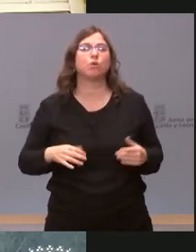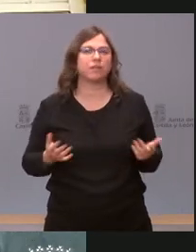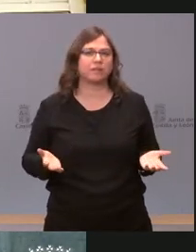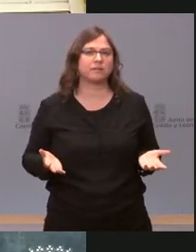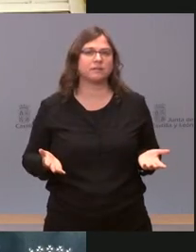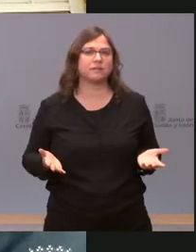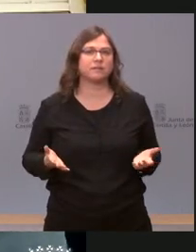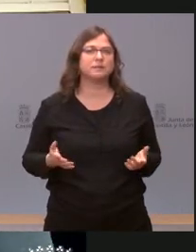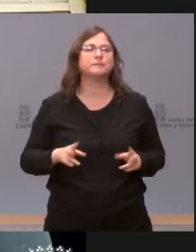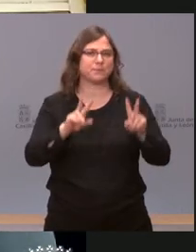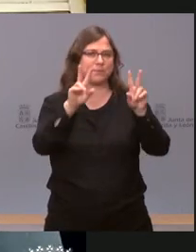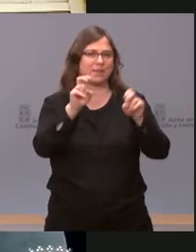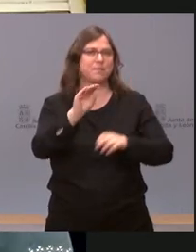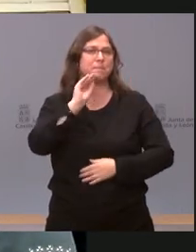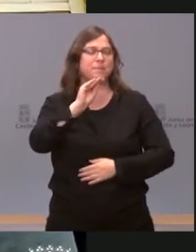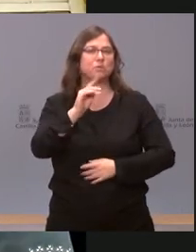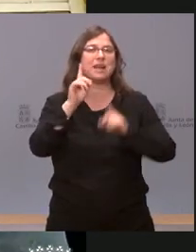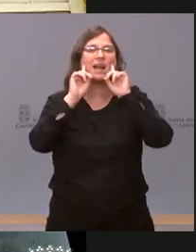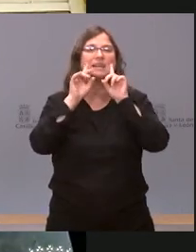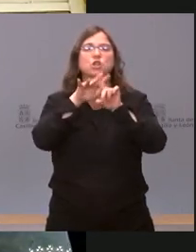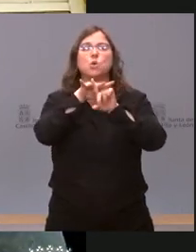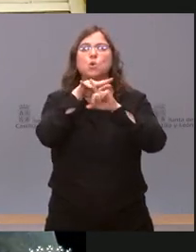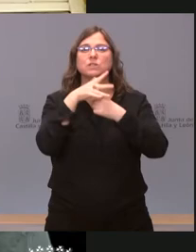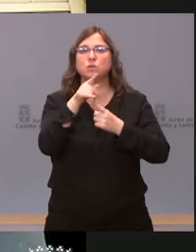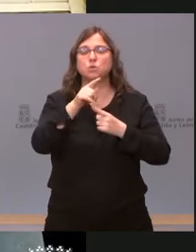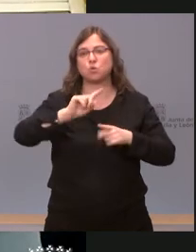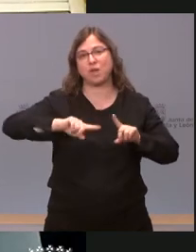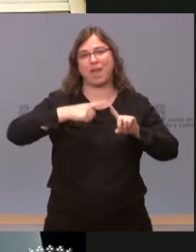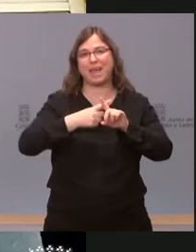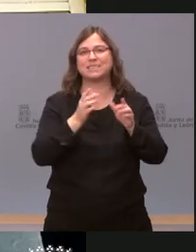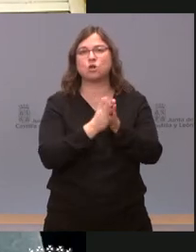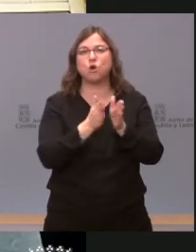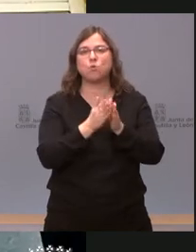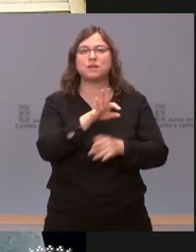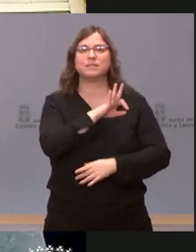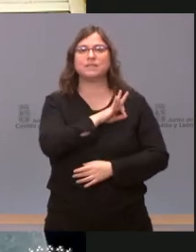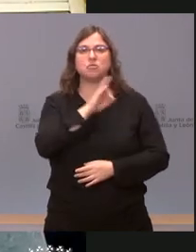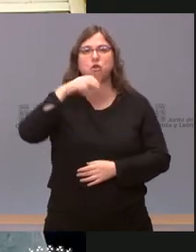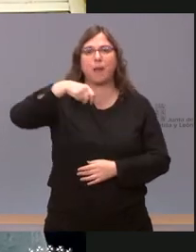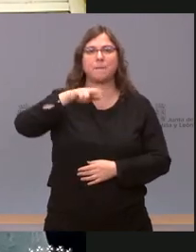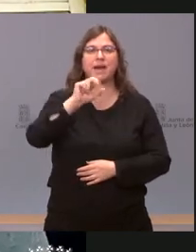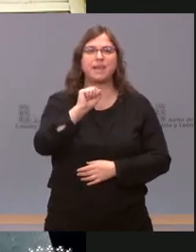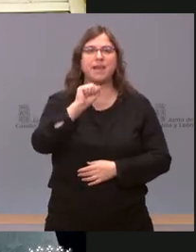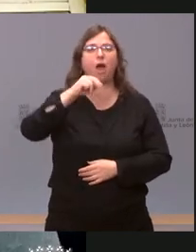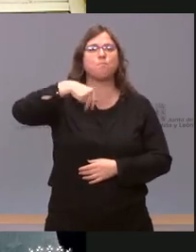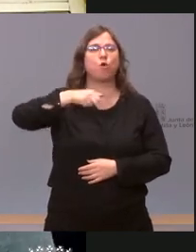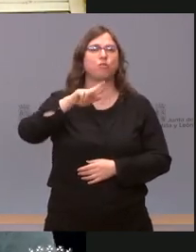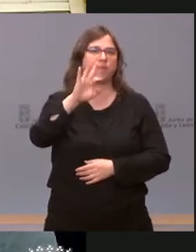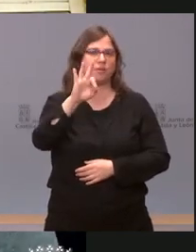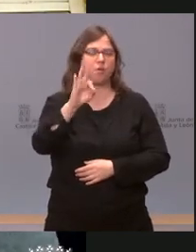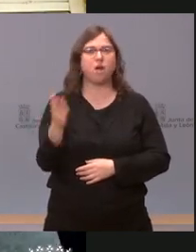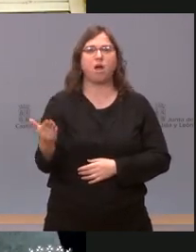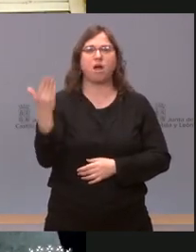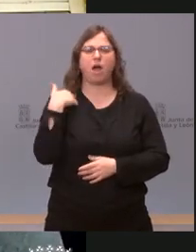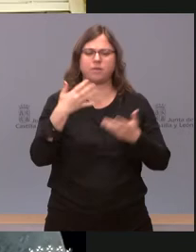Y una cuestión sobre la situación en que ha quedado su excompañera de grupo, la señora María Montero, ayer emitió un comunicado